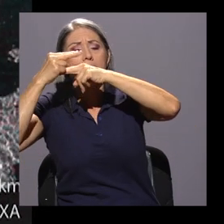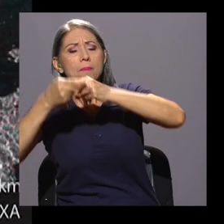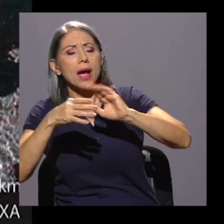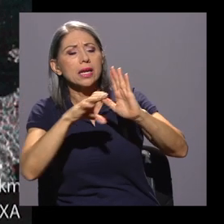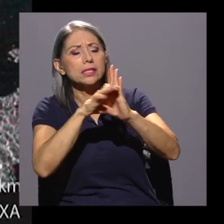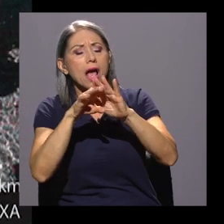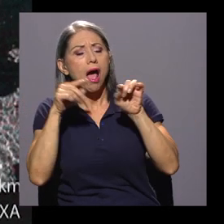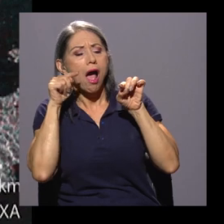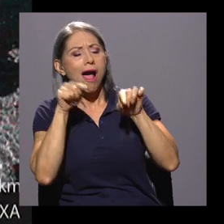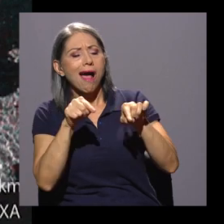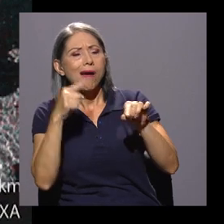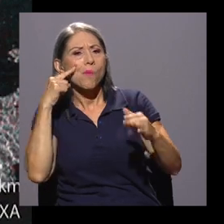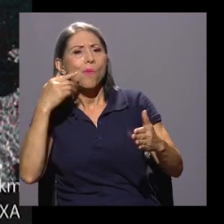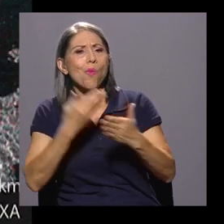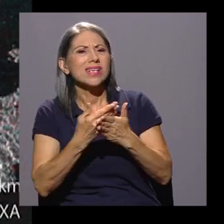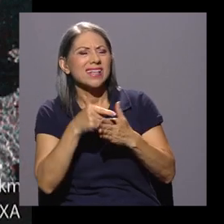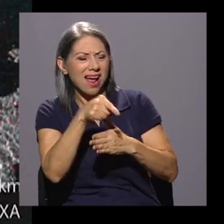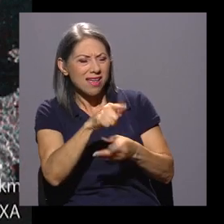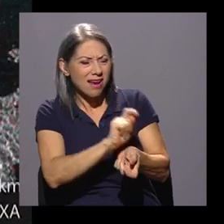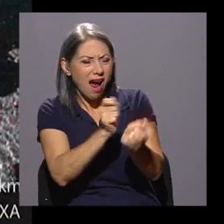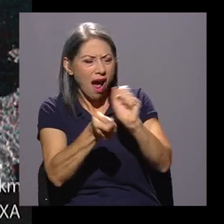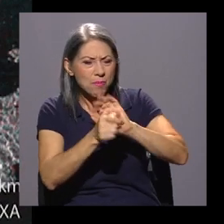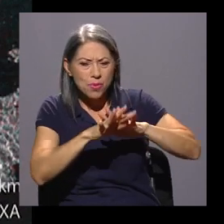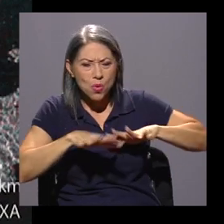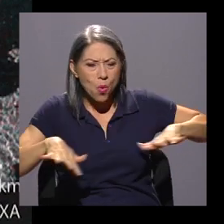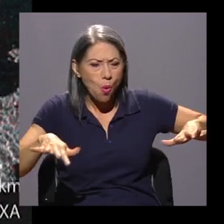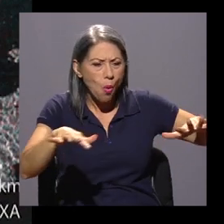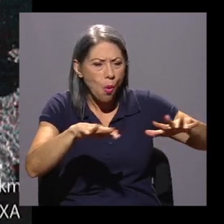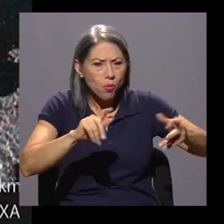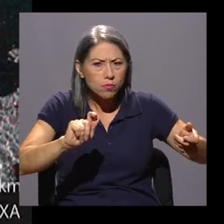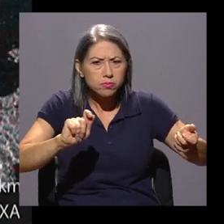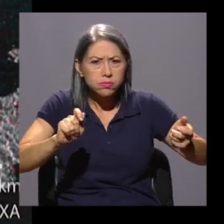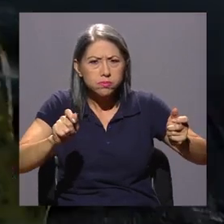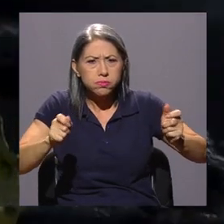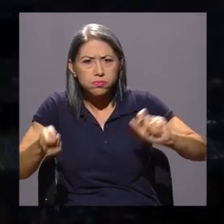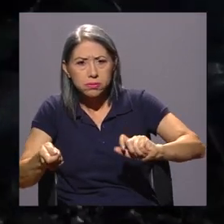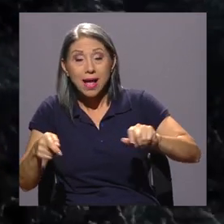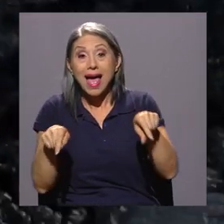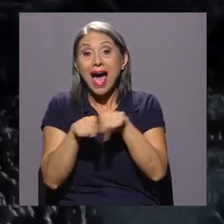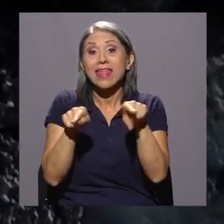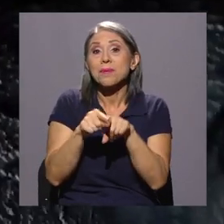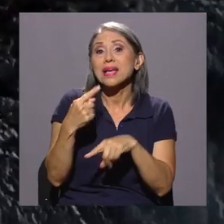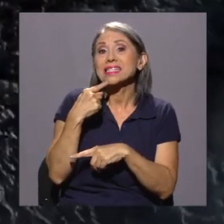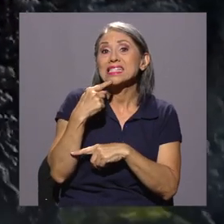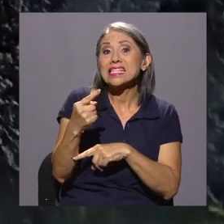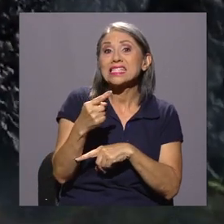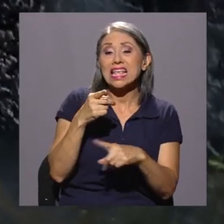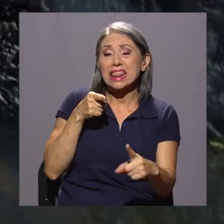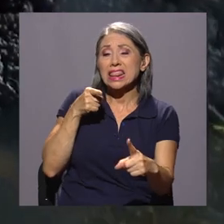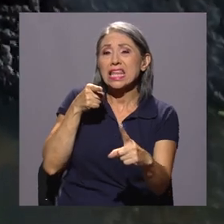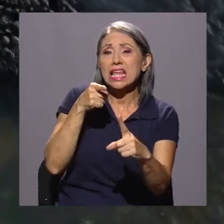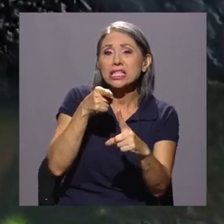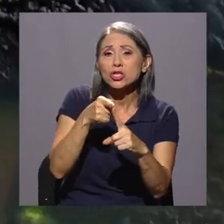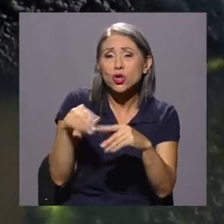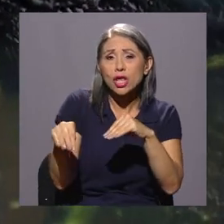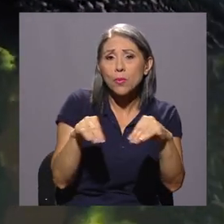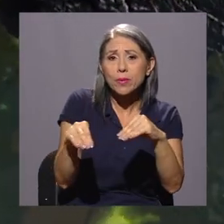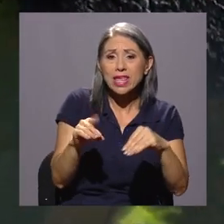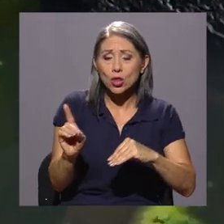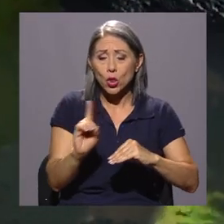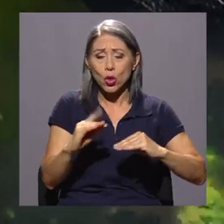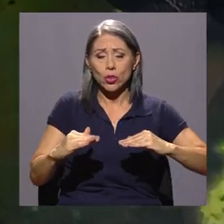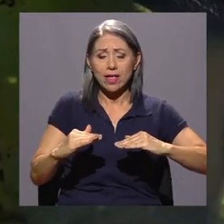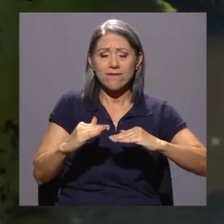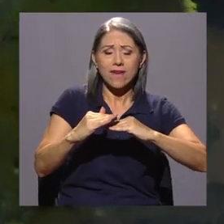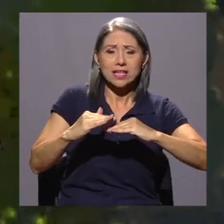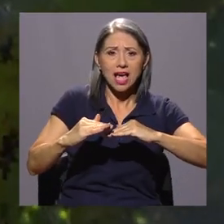satelitales muestran el área exacta que varió con valores para cada punto observado. Además, indican la dirección del movimiento, la posición